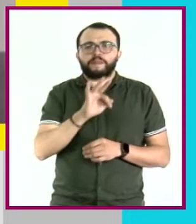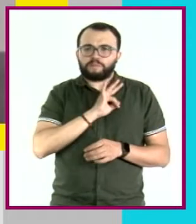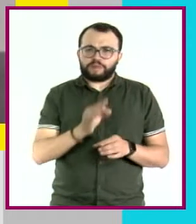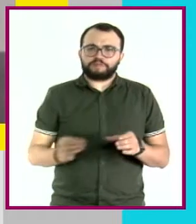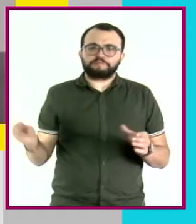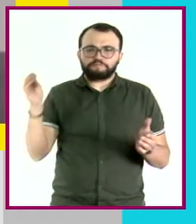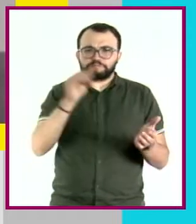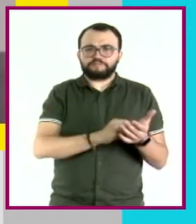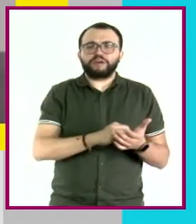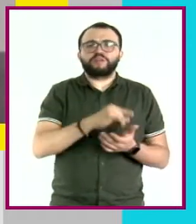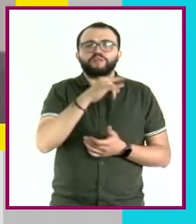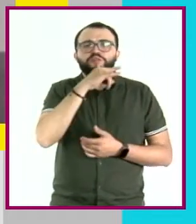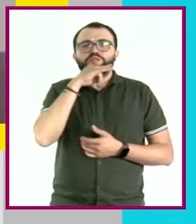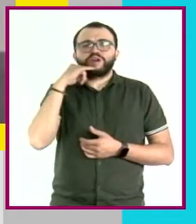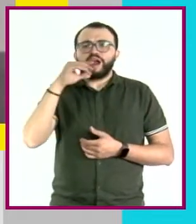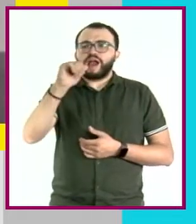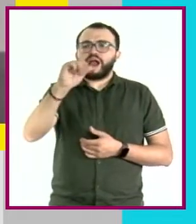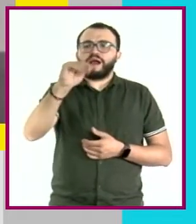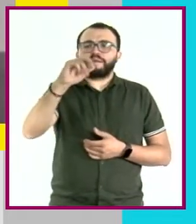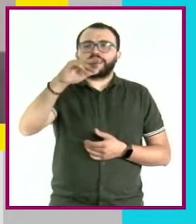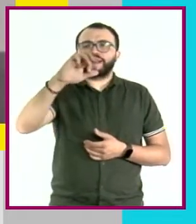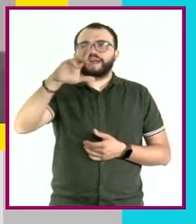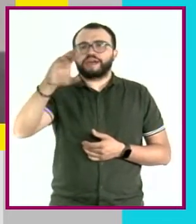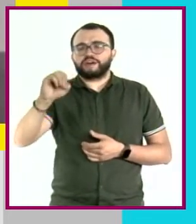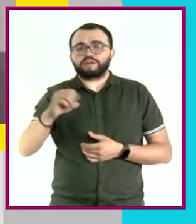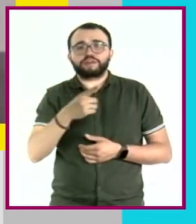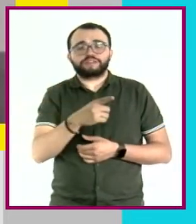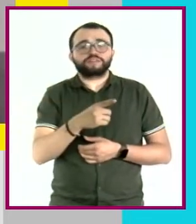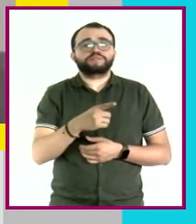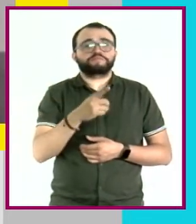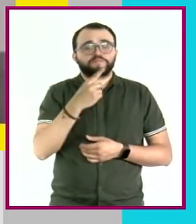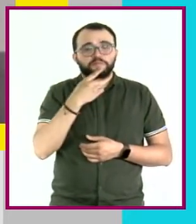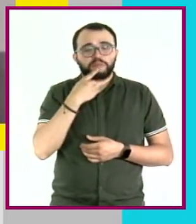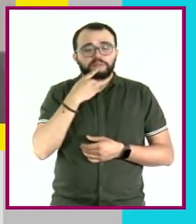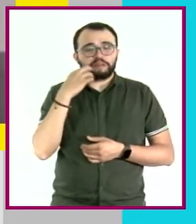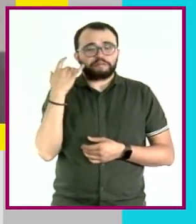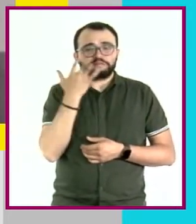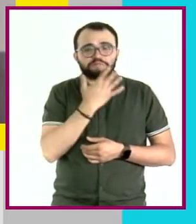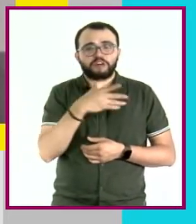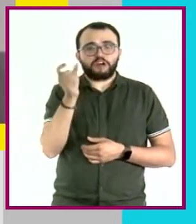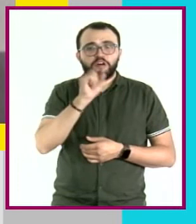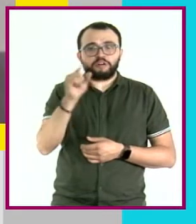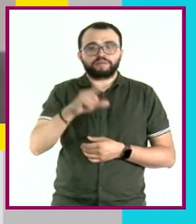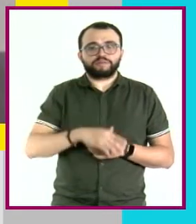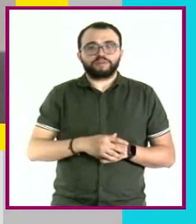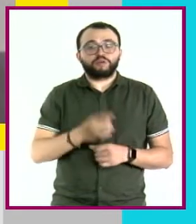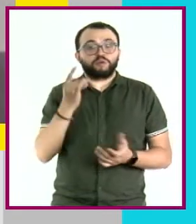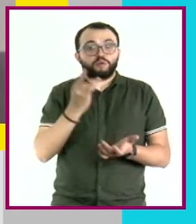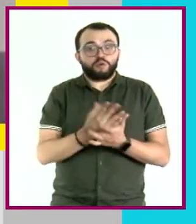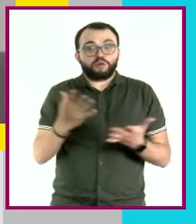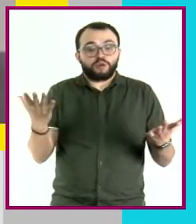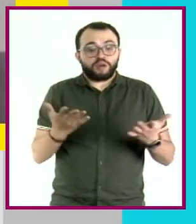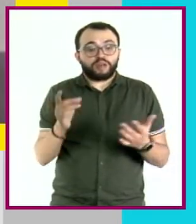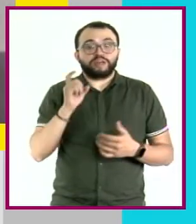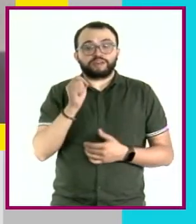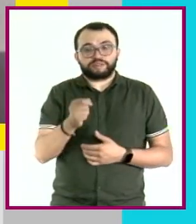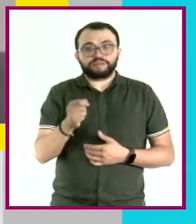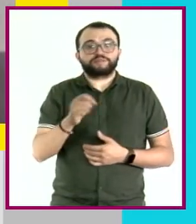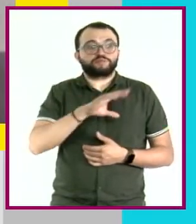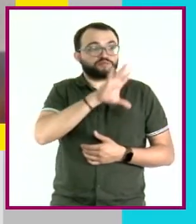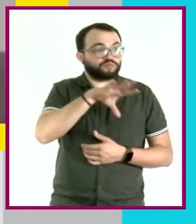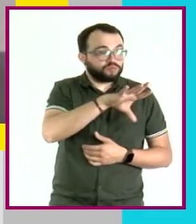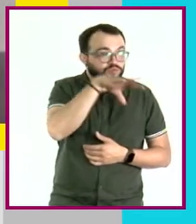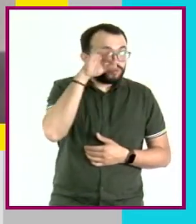toque de chile habanero y dar un sabor original a estos alimentos. Lo único que tenemos que hacer es conseguir nuestros chapulines